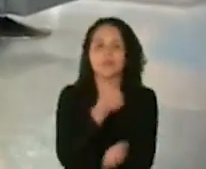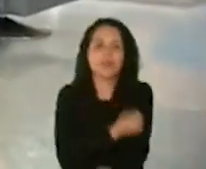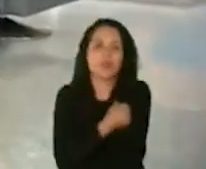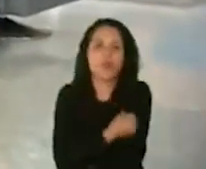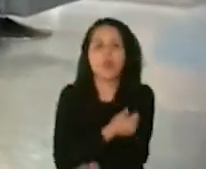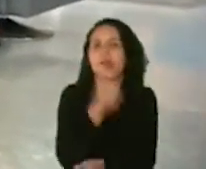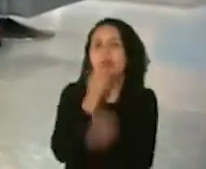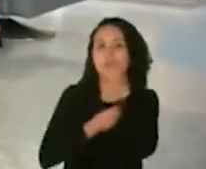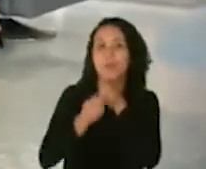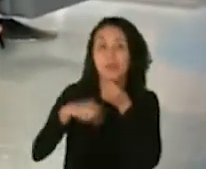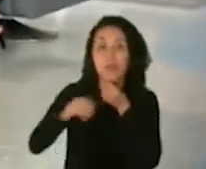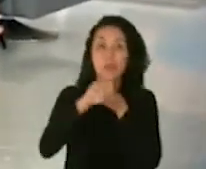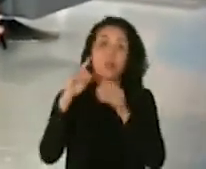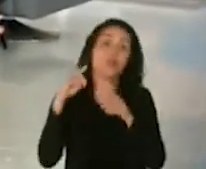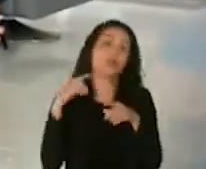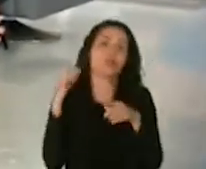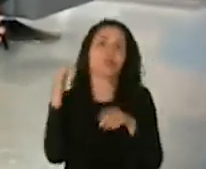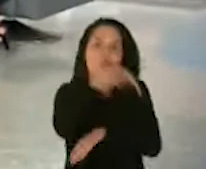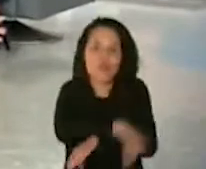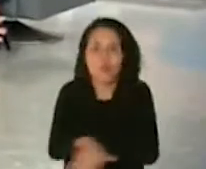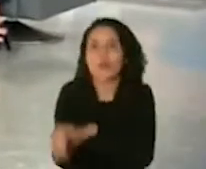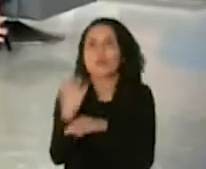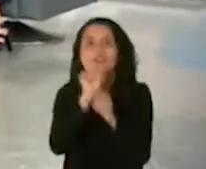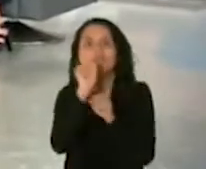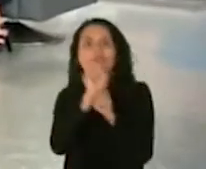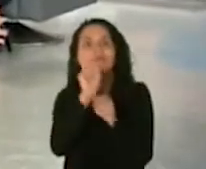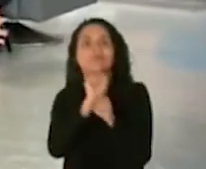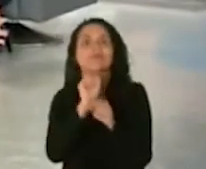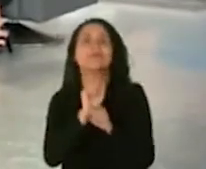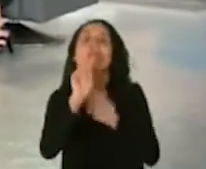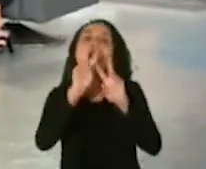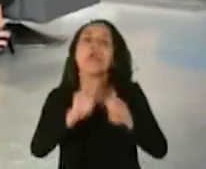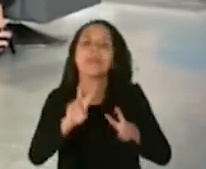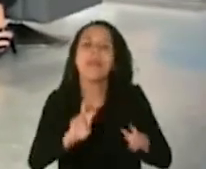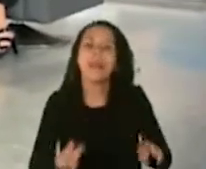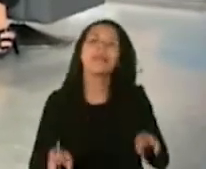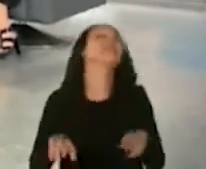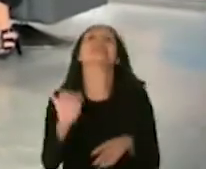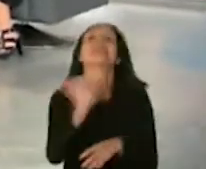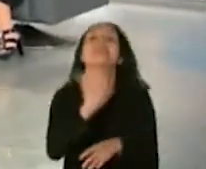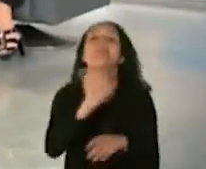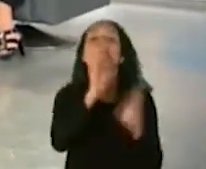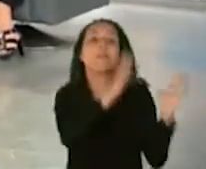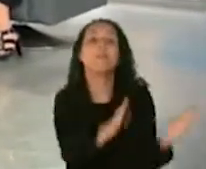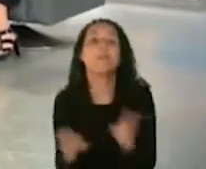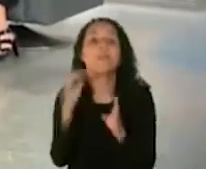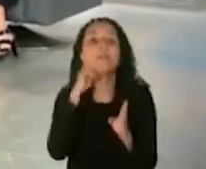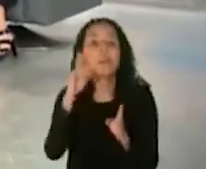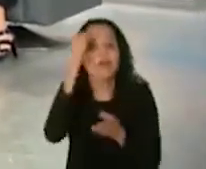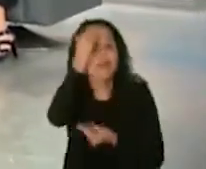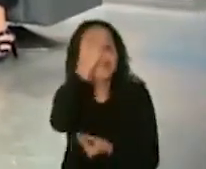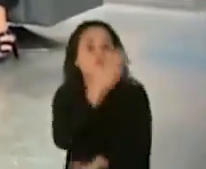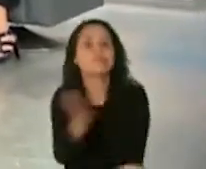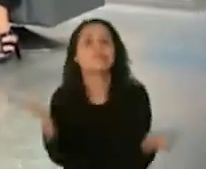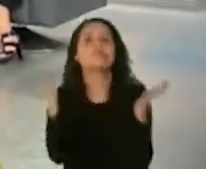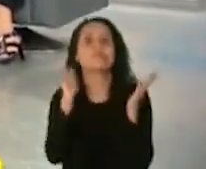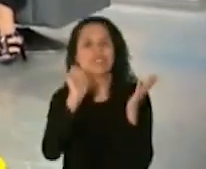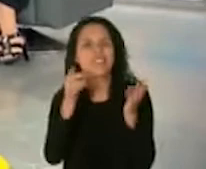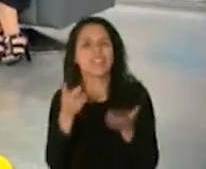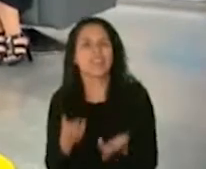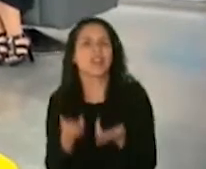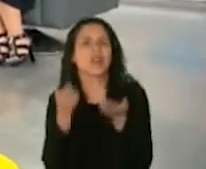me dicen que han trabajado toda la noche en el análisis y preparándose para emitir en efecto esta